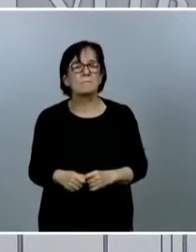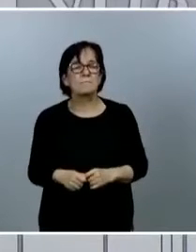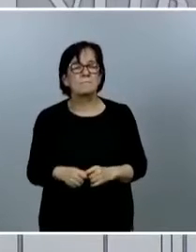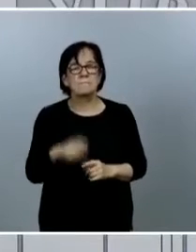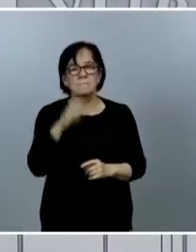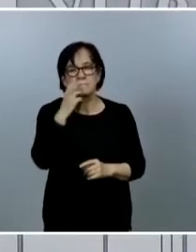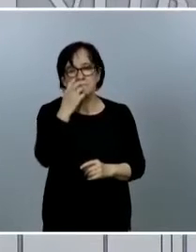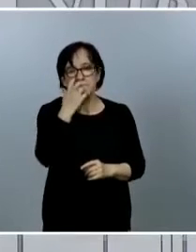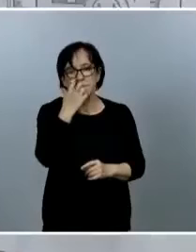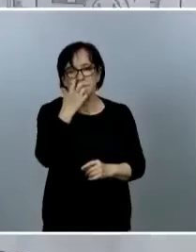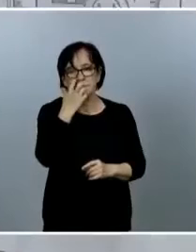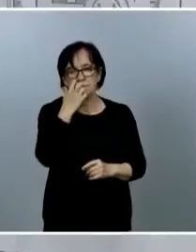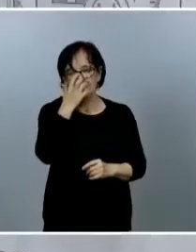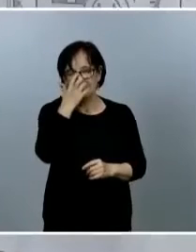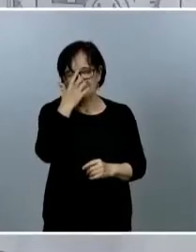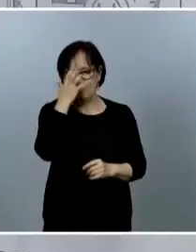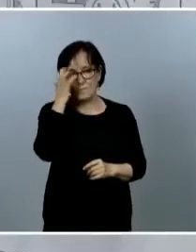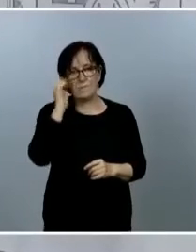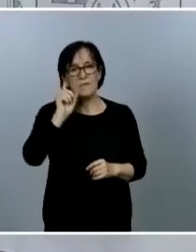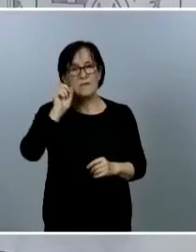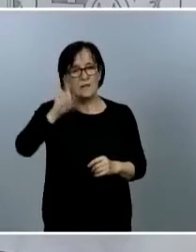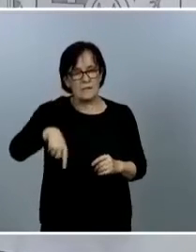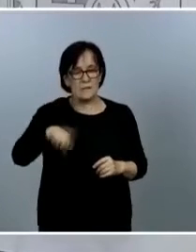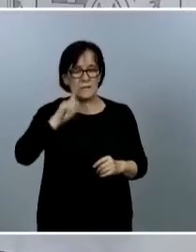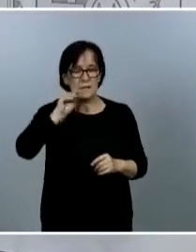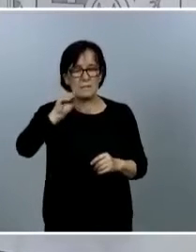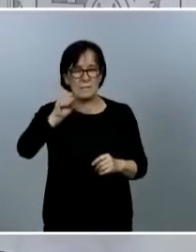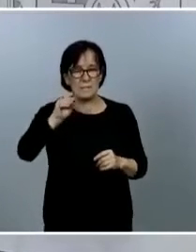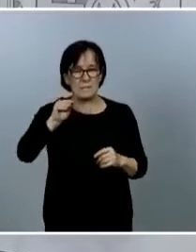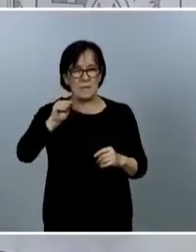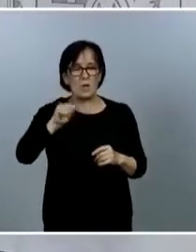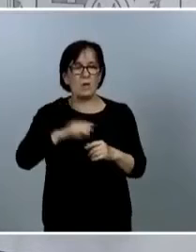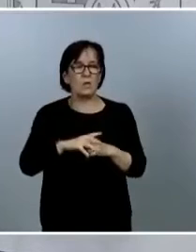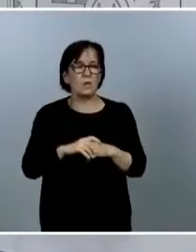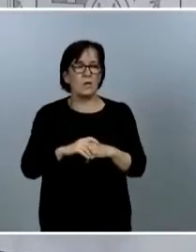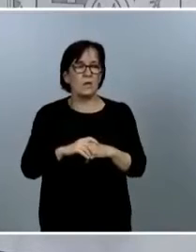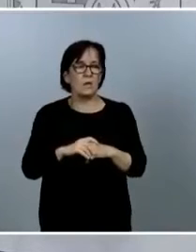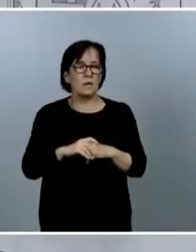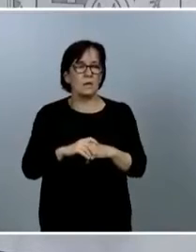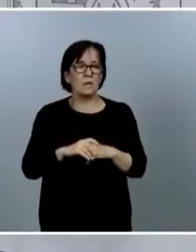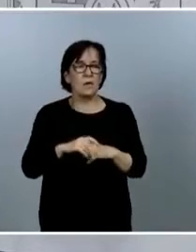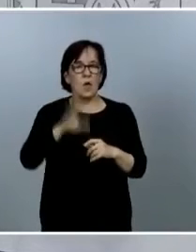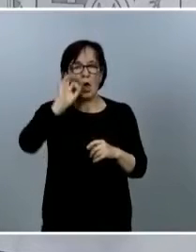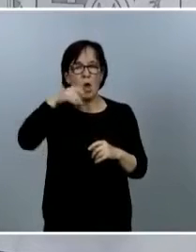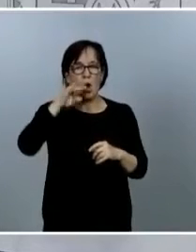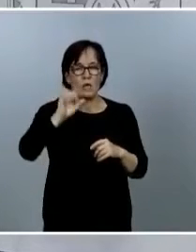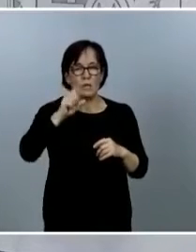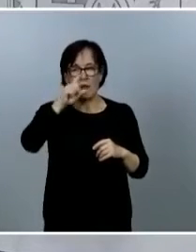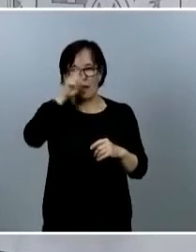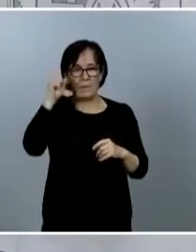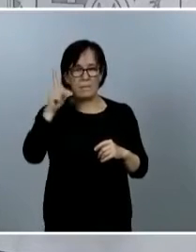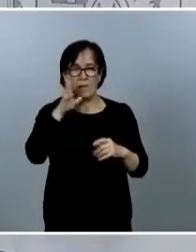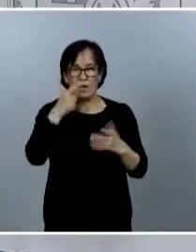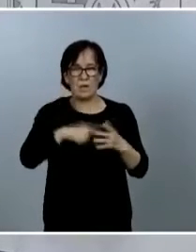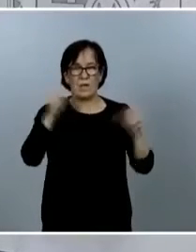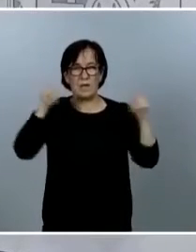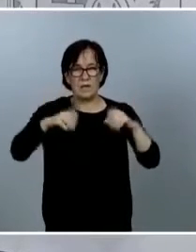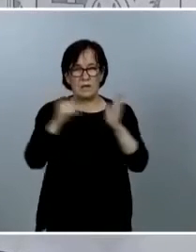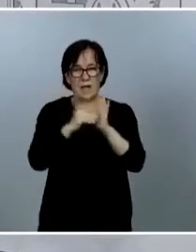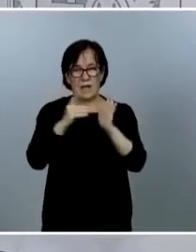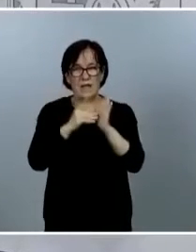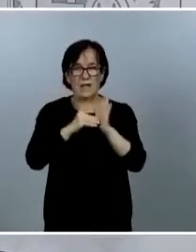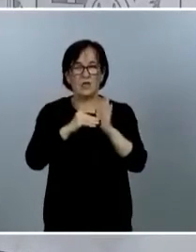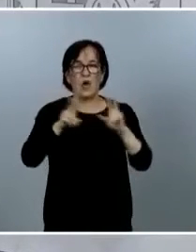también le preguntan por lo siguiente ando a Madrid mañana el gobierno aprueba el decreto de nueva normalidad en el que se